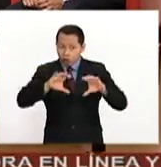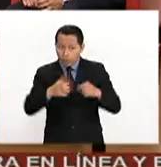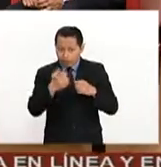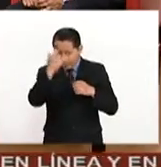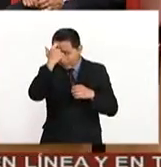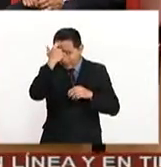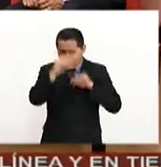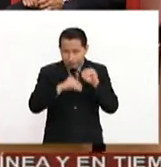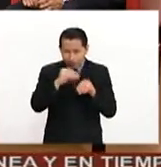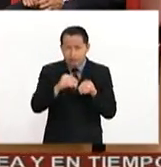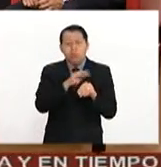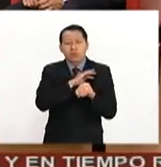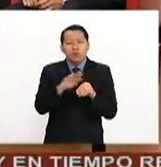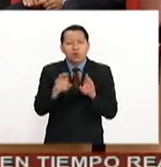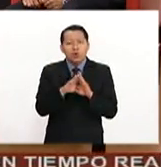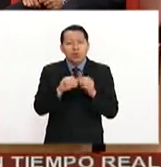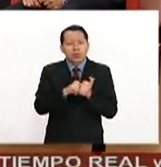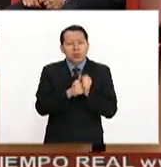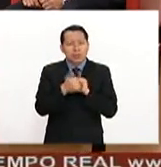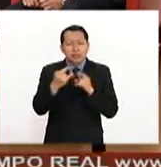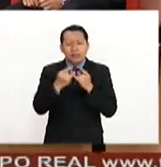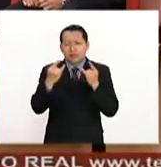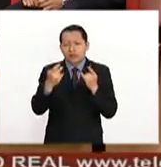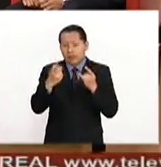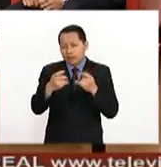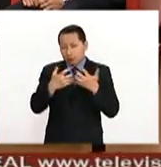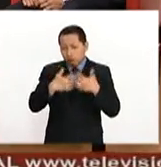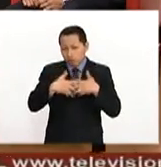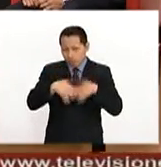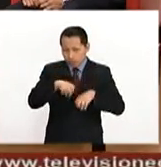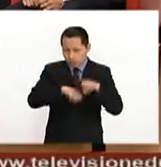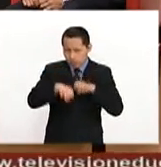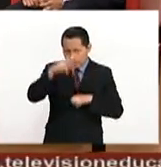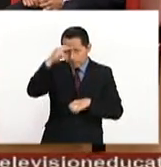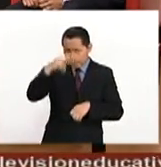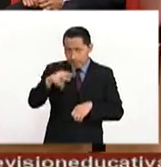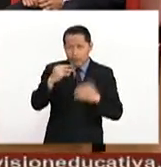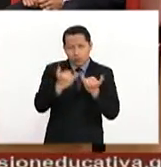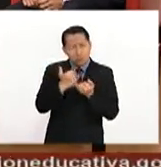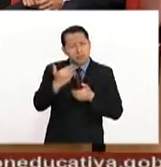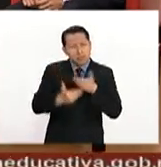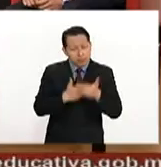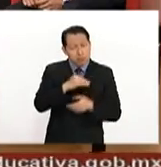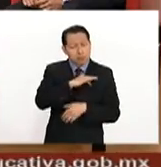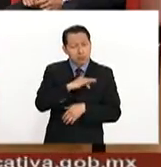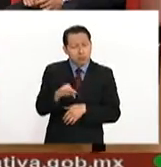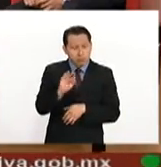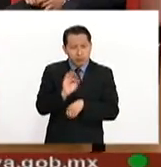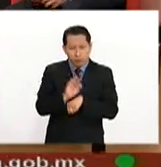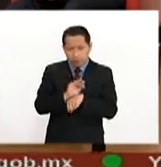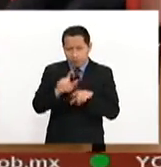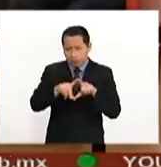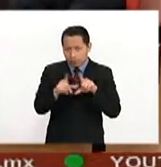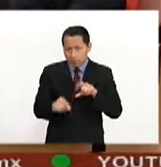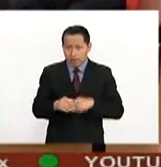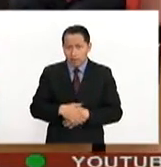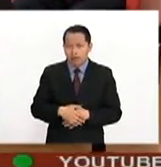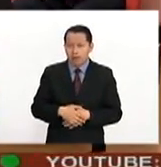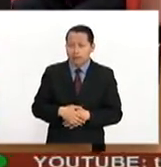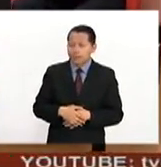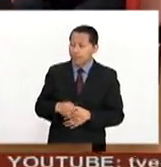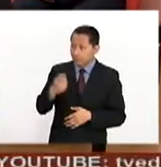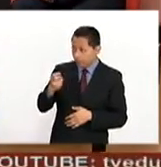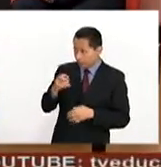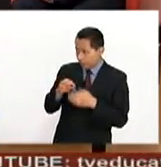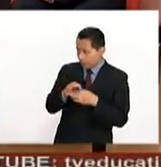que empiece obviamente a transformar la historia de esta industria en México y que al final permita transformar a nuestro país. José, además de